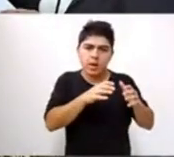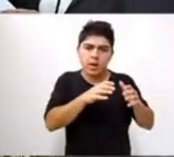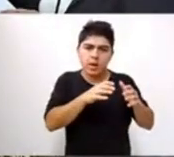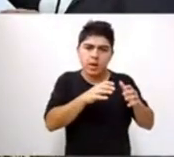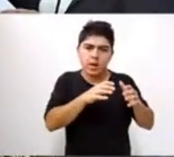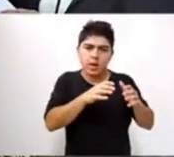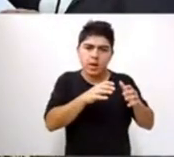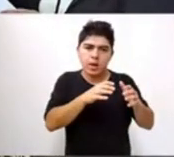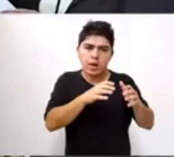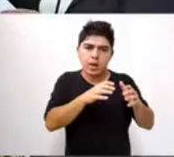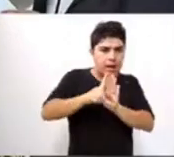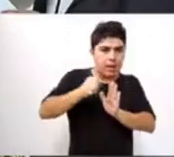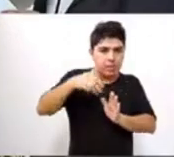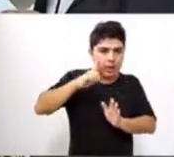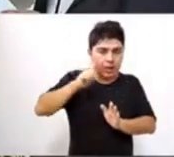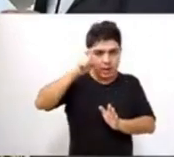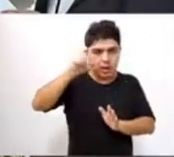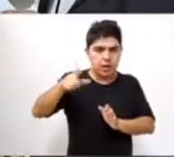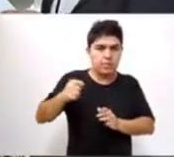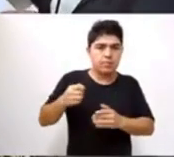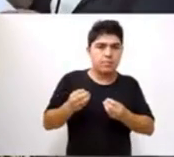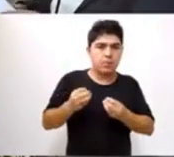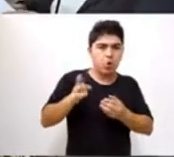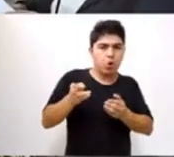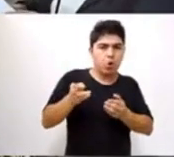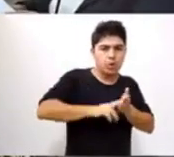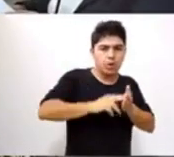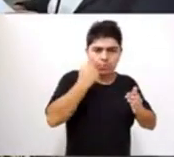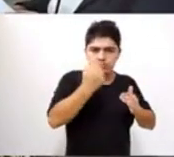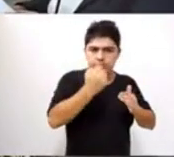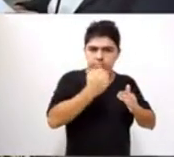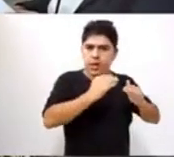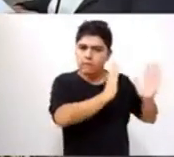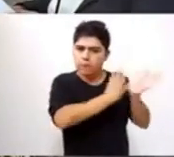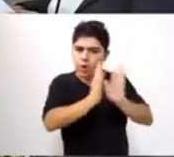que se reproduzcan y perpetúen prácticas desiguales y violentas.